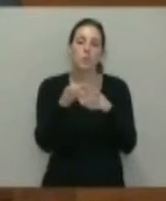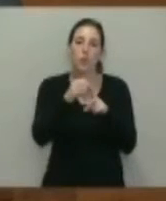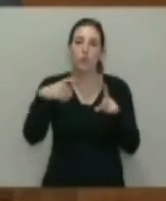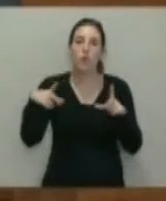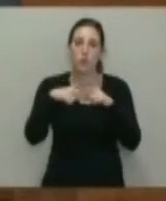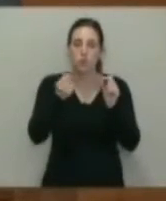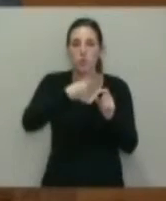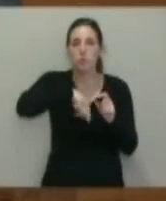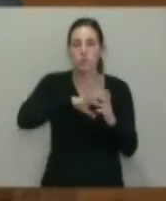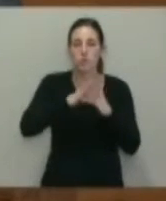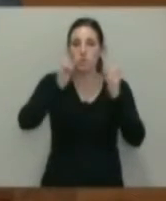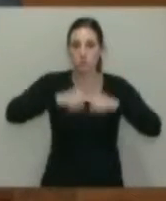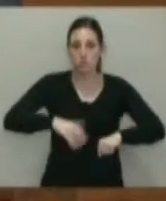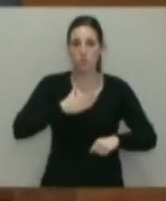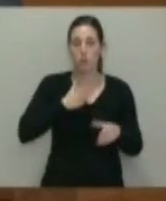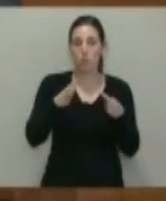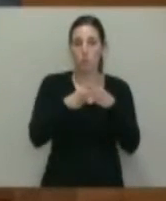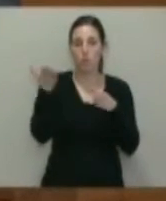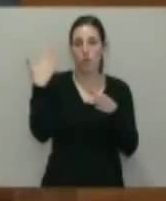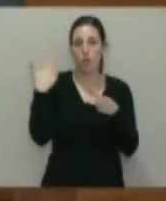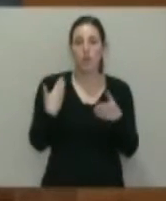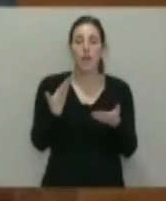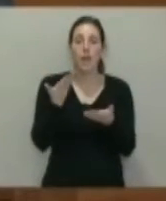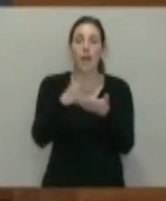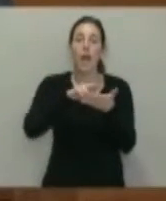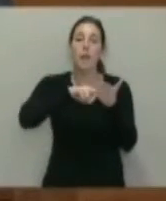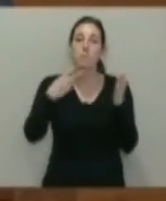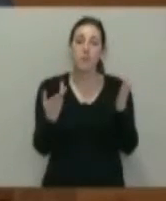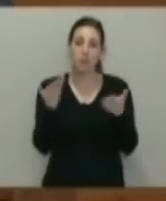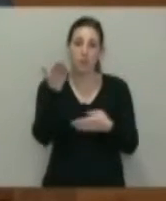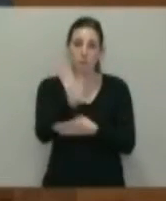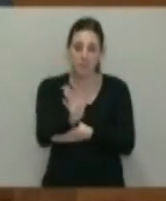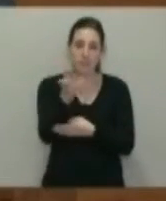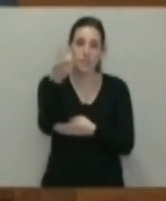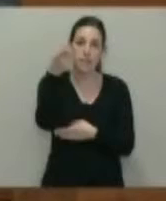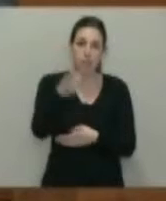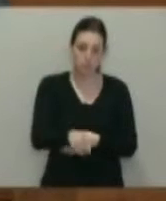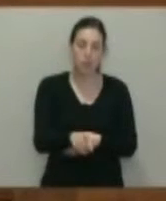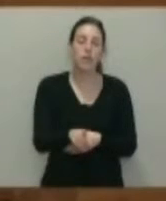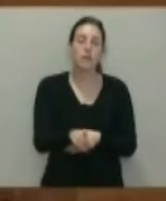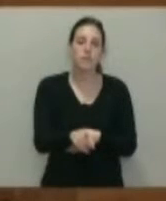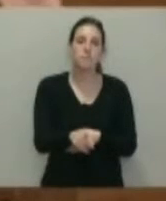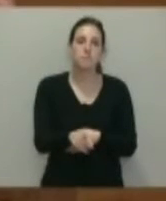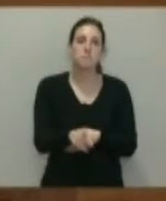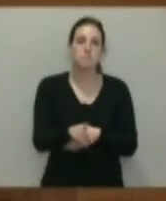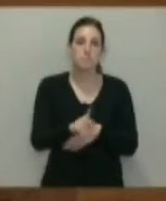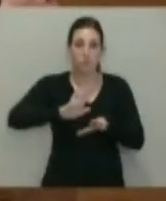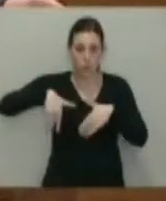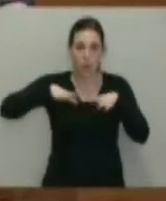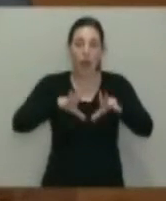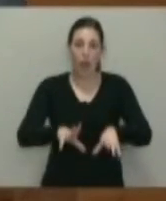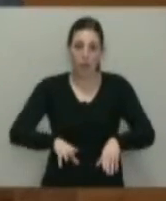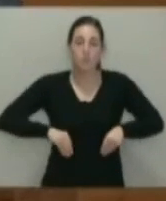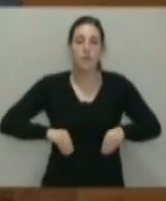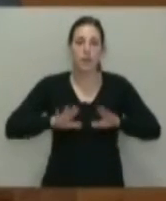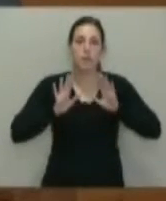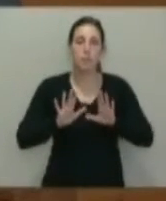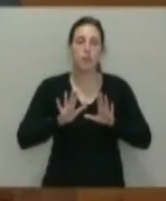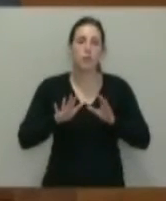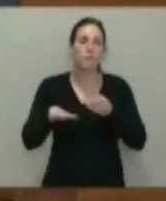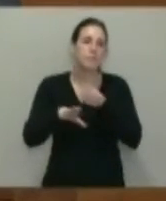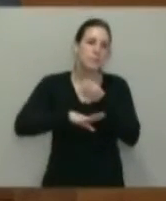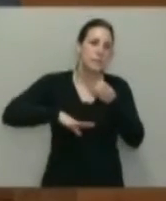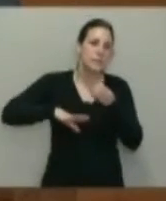Asturias. Nuestro grupo había presentado una enmienda, una enmienda a esta proposición, que, bueno, ha sido aceptada, ha sido transaccionada, pero que, básicamente,